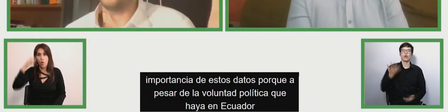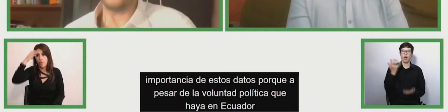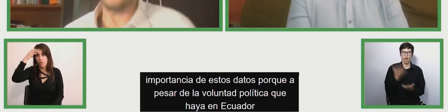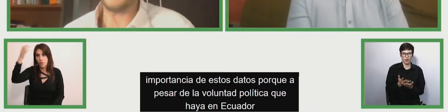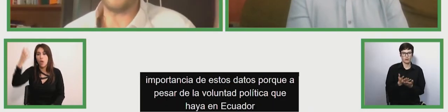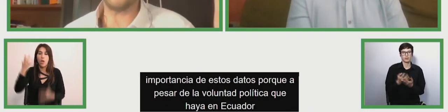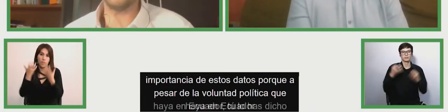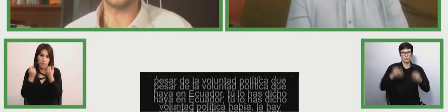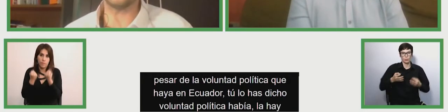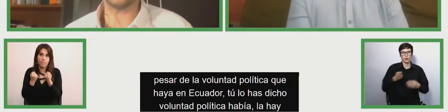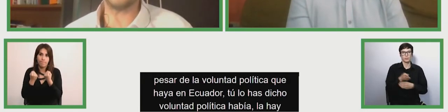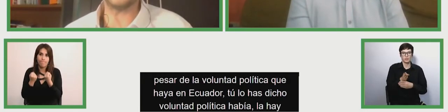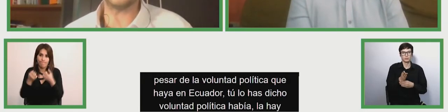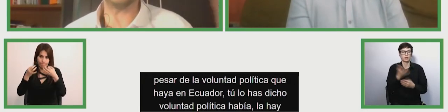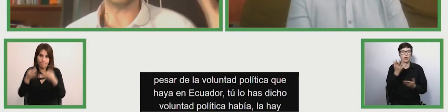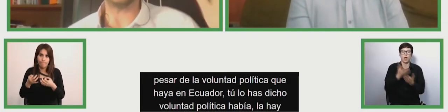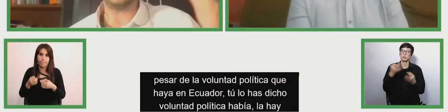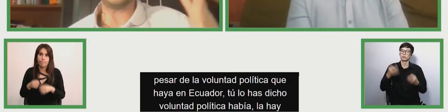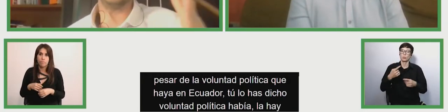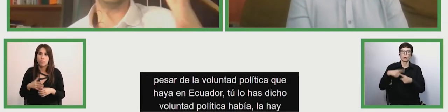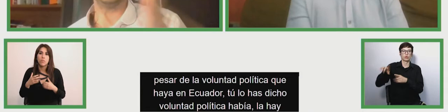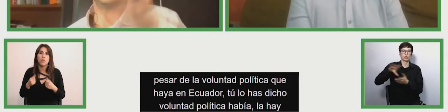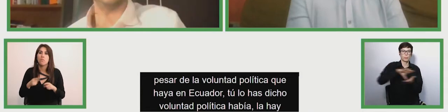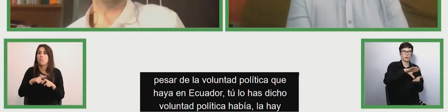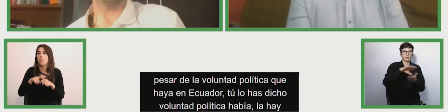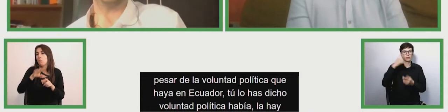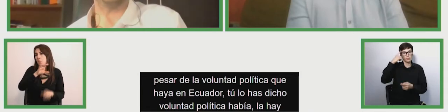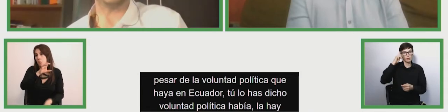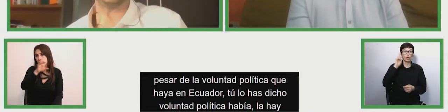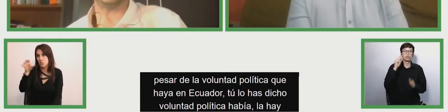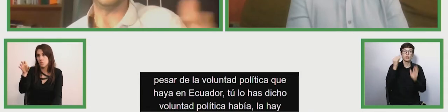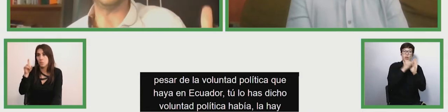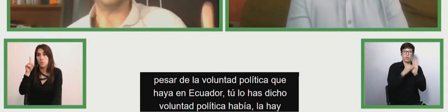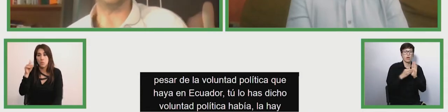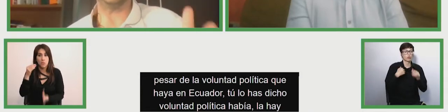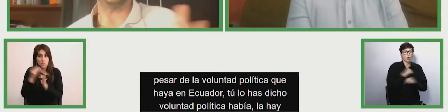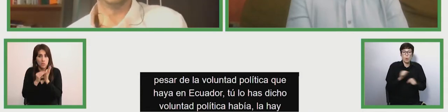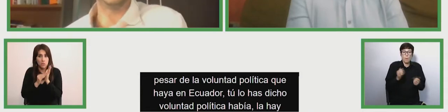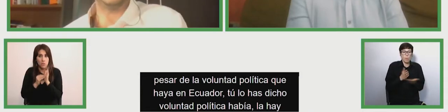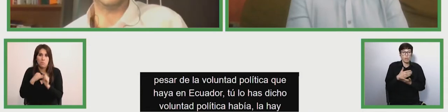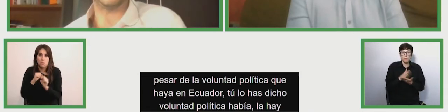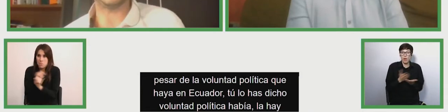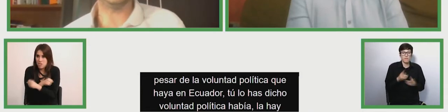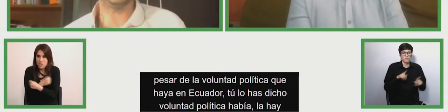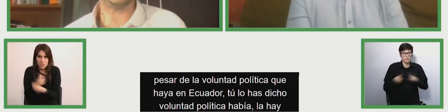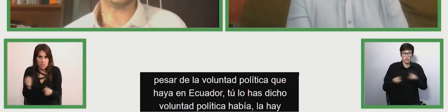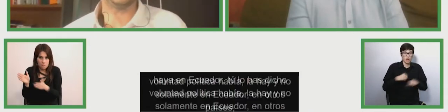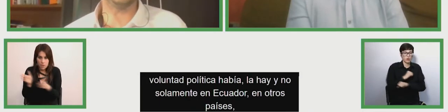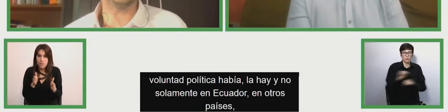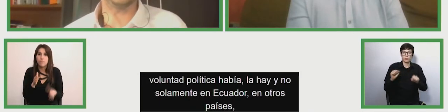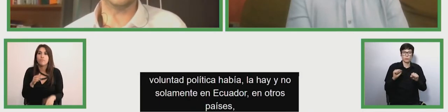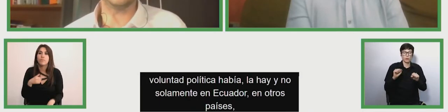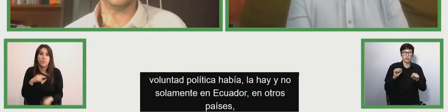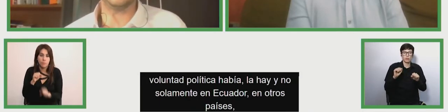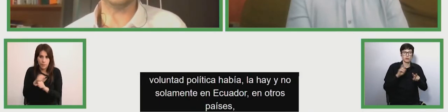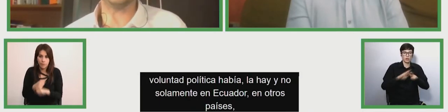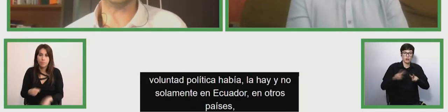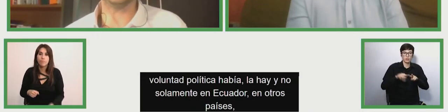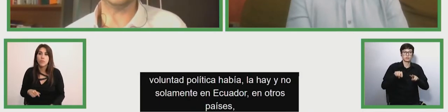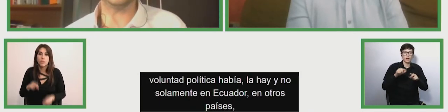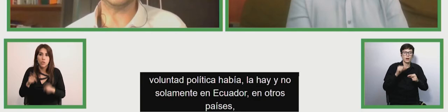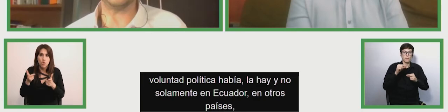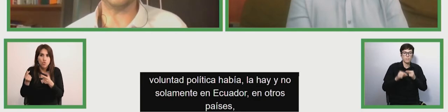hay seguro no solamente en Ecuador en muchos otros países pero sin datos es difícil planificar y es difícil realizar aquellos aquellos